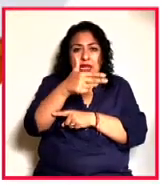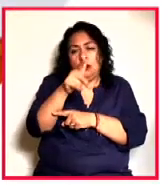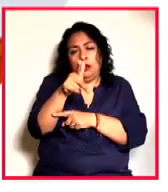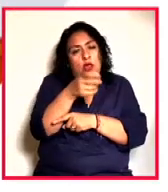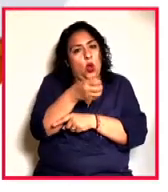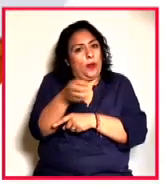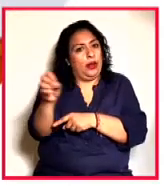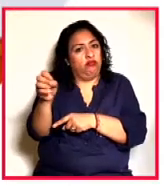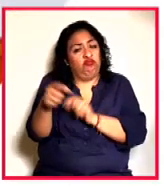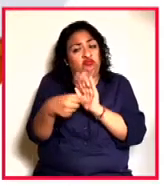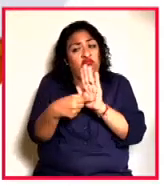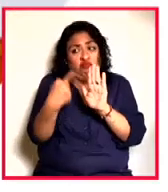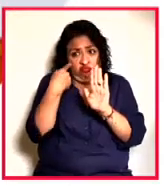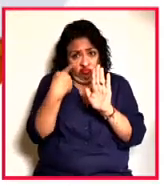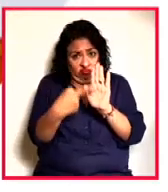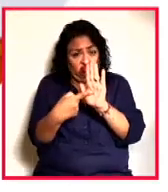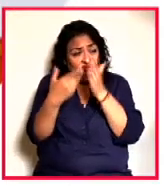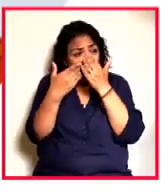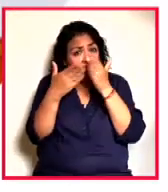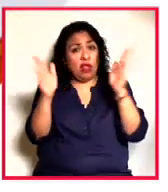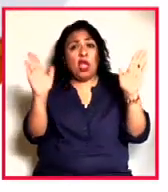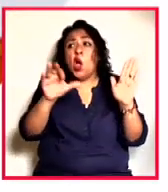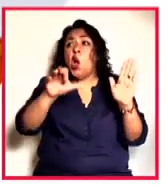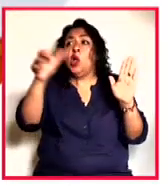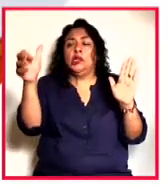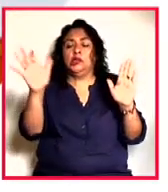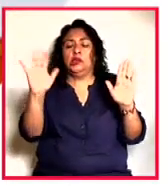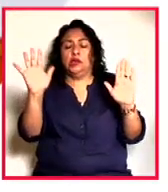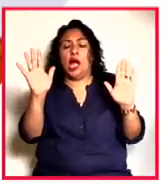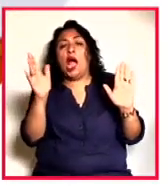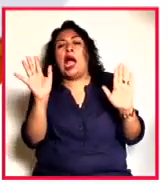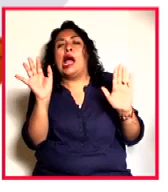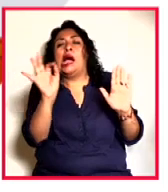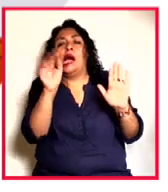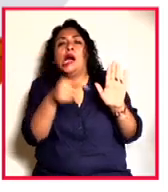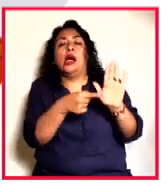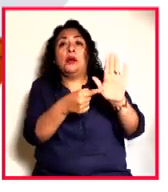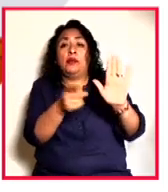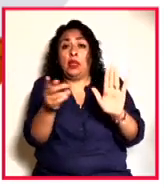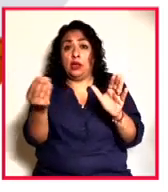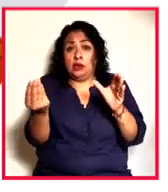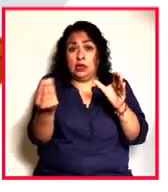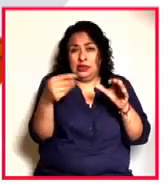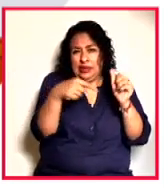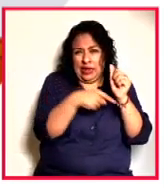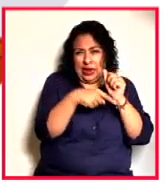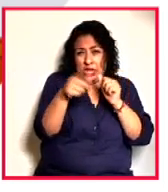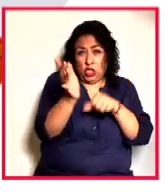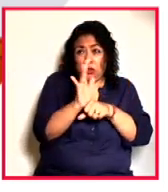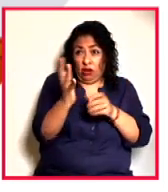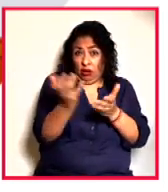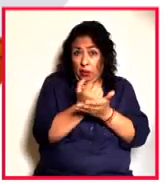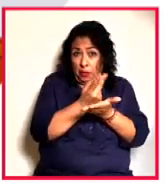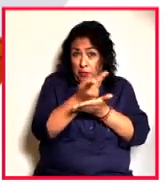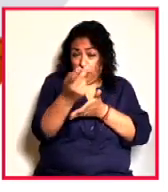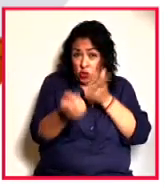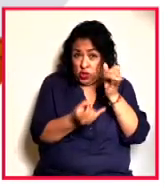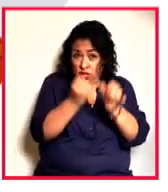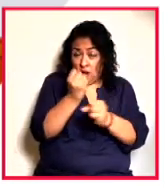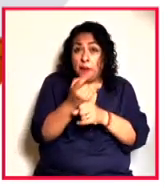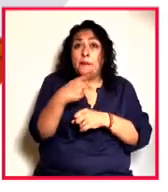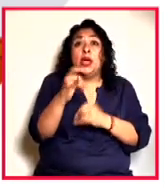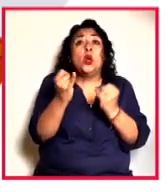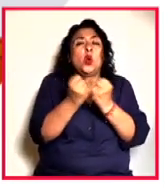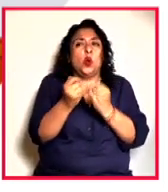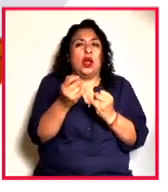pues se atrevió a mostrar abiertamente lo que otros apenas sugerían. No es secreto que su cine ganaba premios internacionales, pero que también